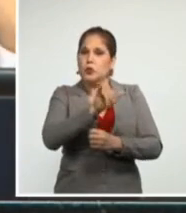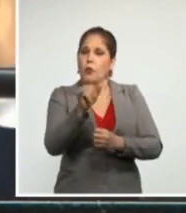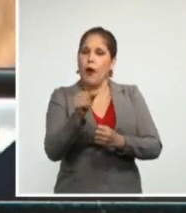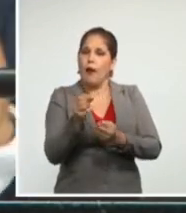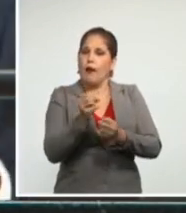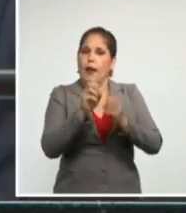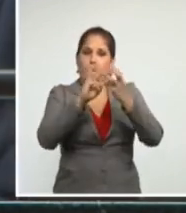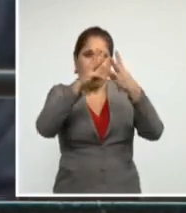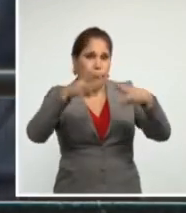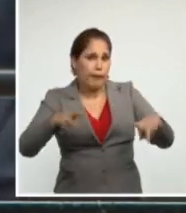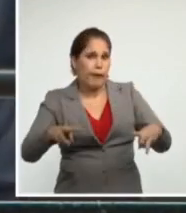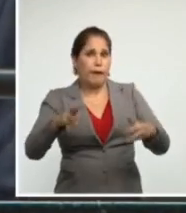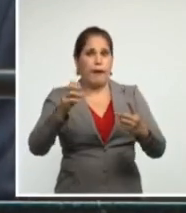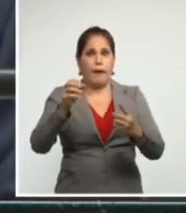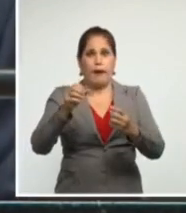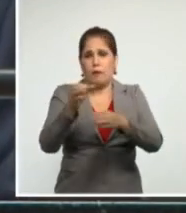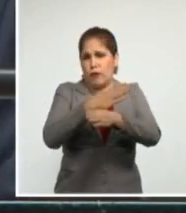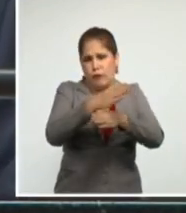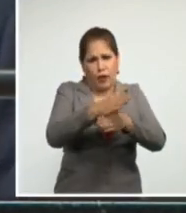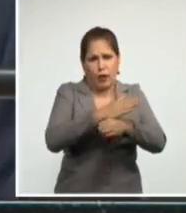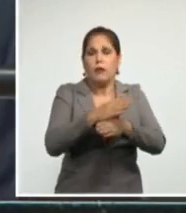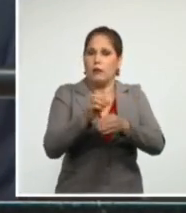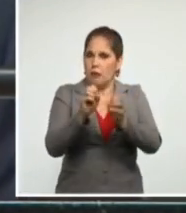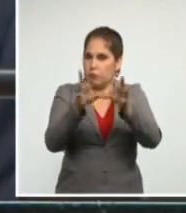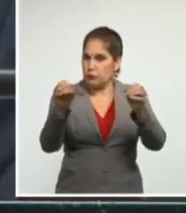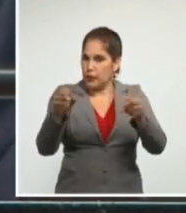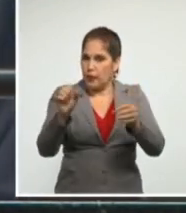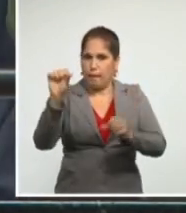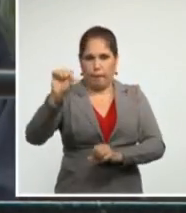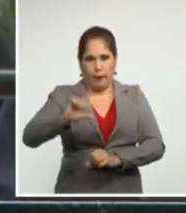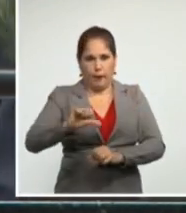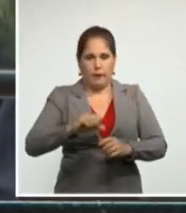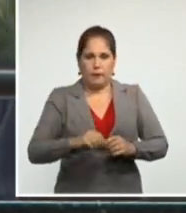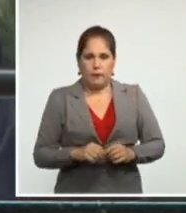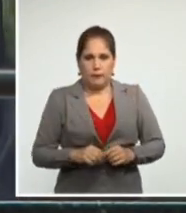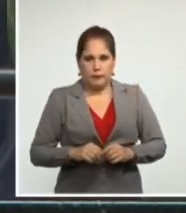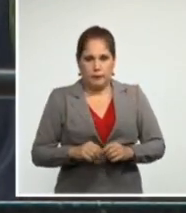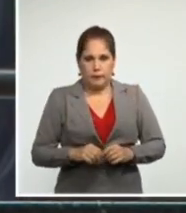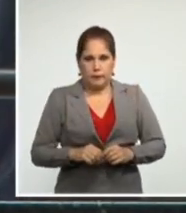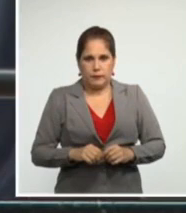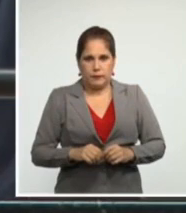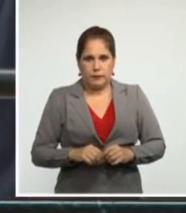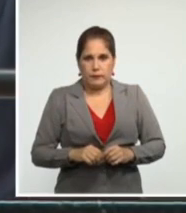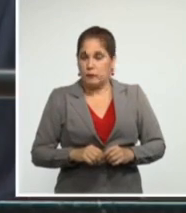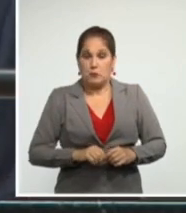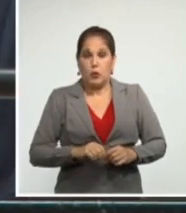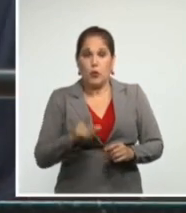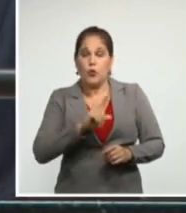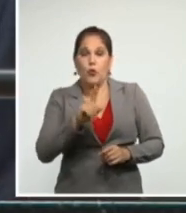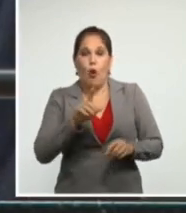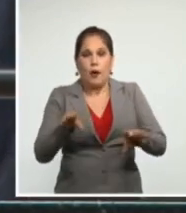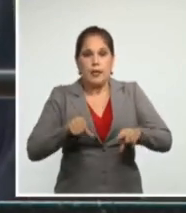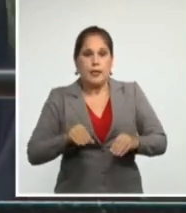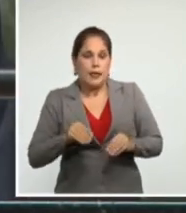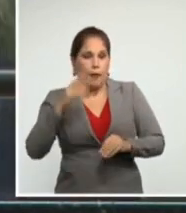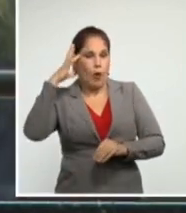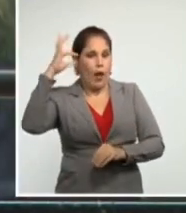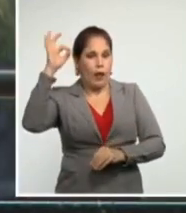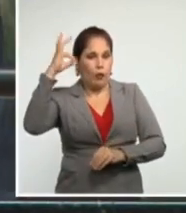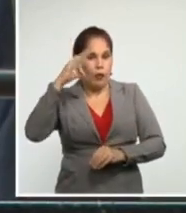Desatan un renovado macartismo intolerancia ideológica